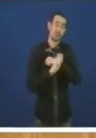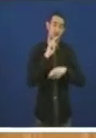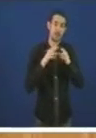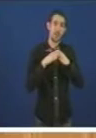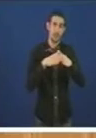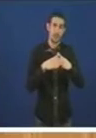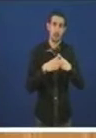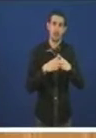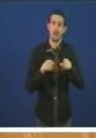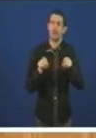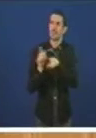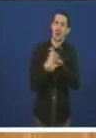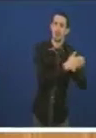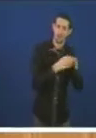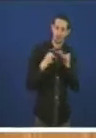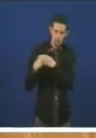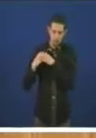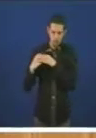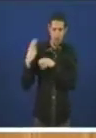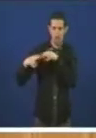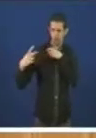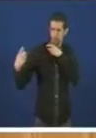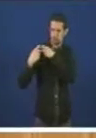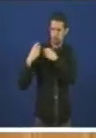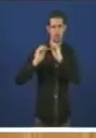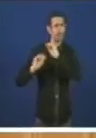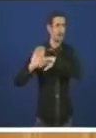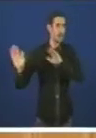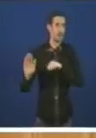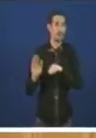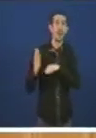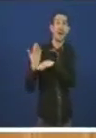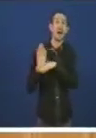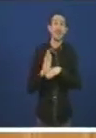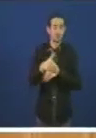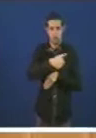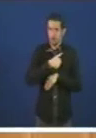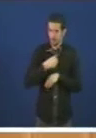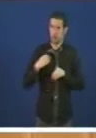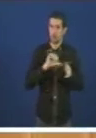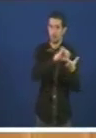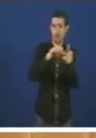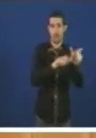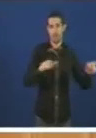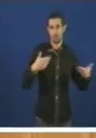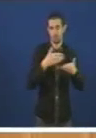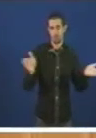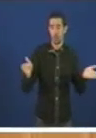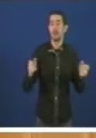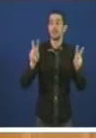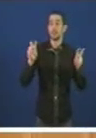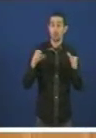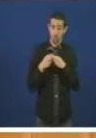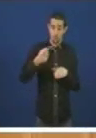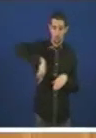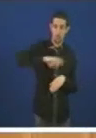partidistas e de actitud de que nos demanda a cidadanía. Nese senso o Grupo Parlamentario Popular